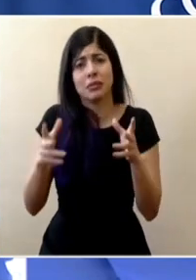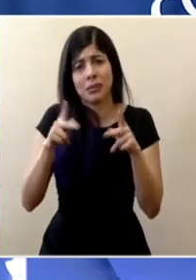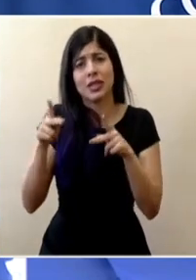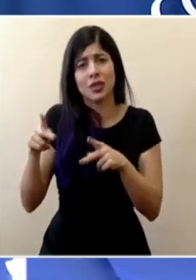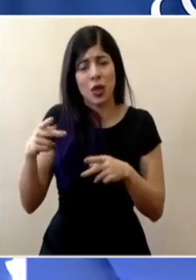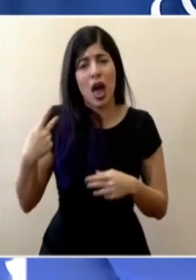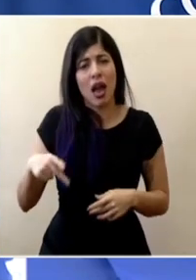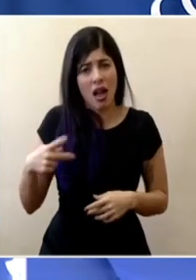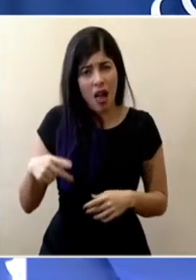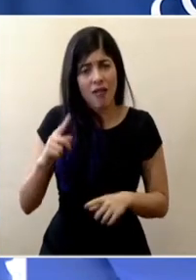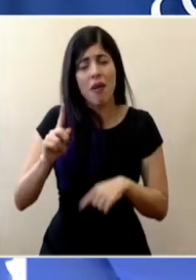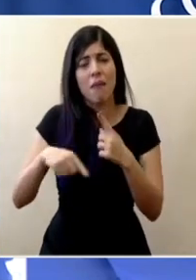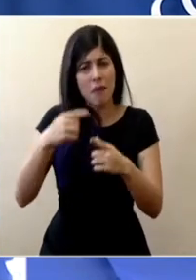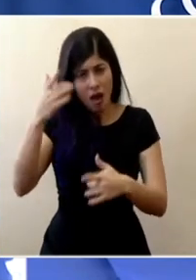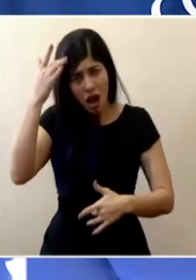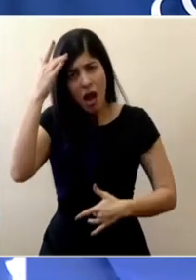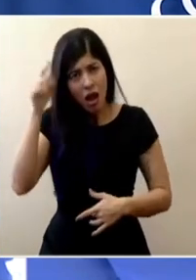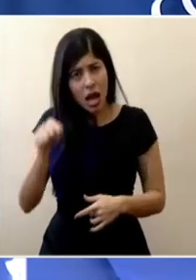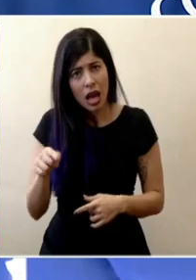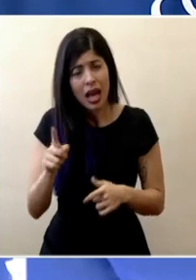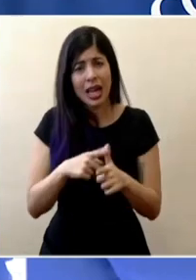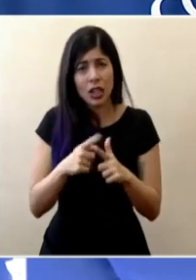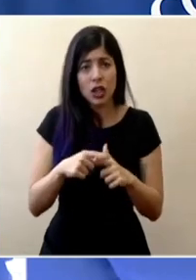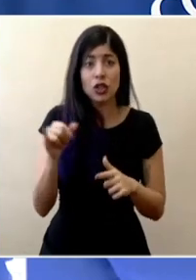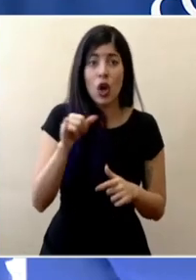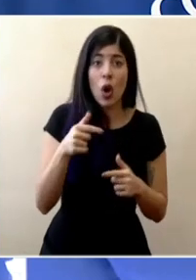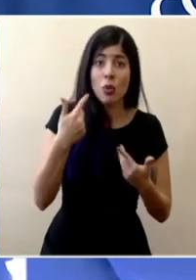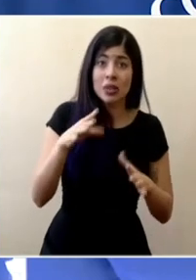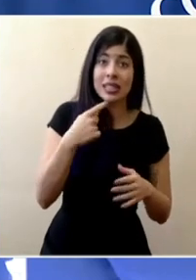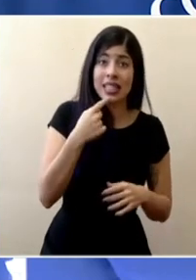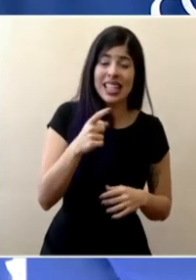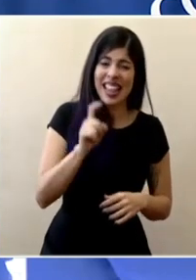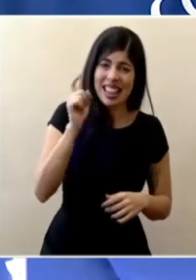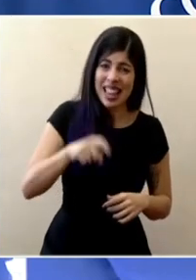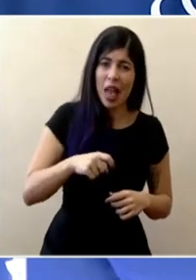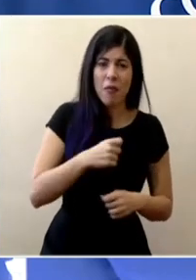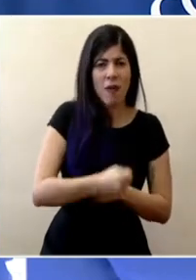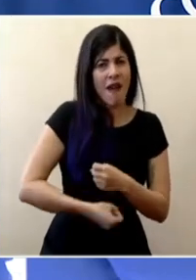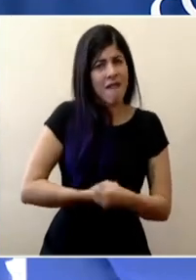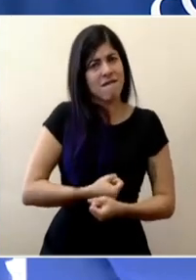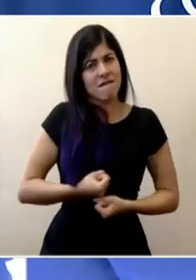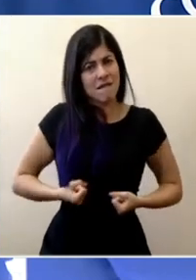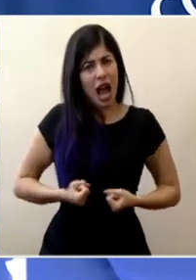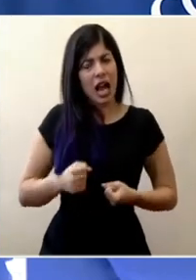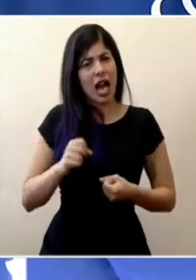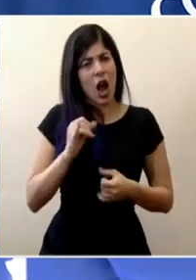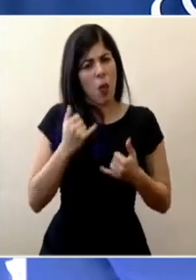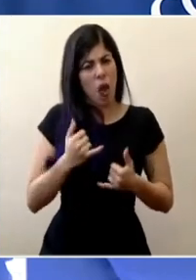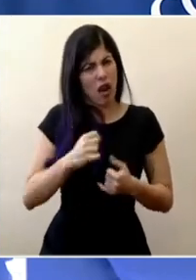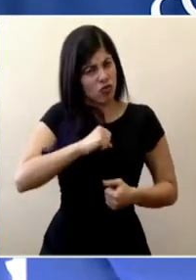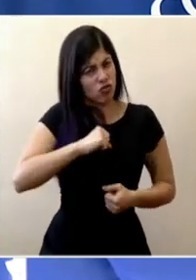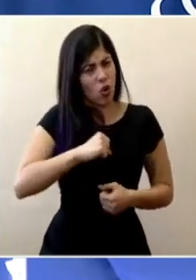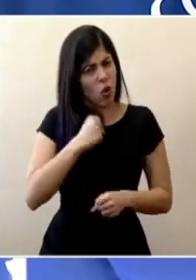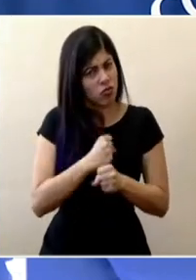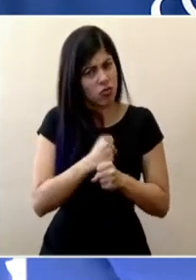personas graves que van a enfermar y tenemos que, como decimos acá, amarrarnos la faja en este momento. No es después, no es cuando ya tengamos